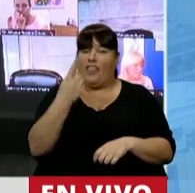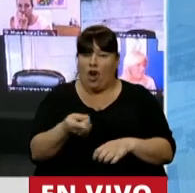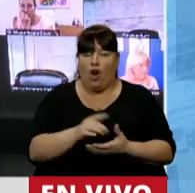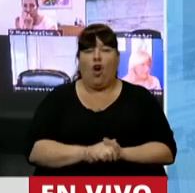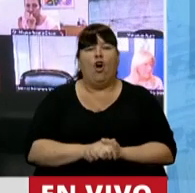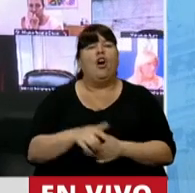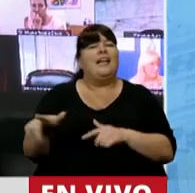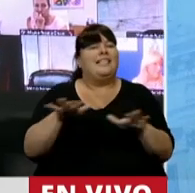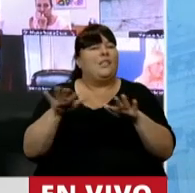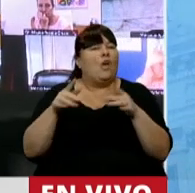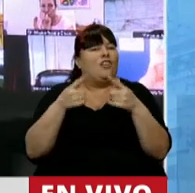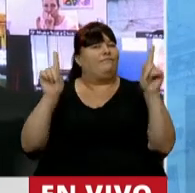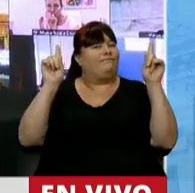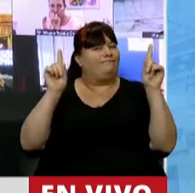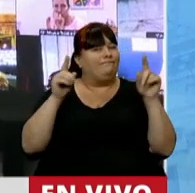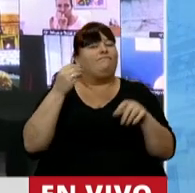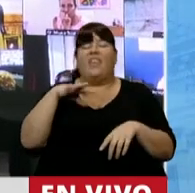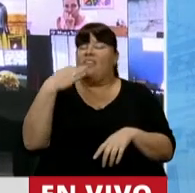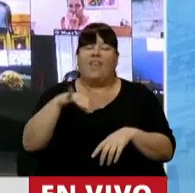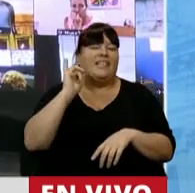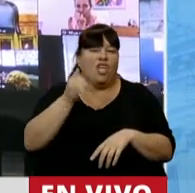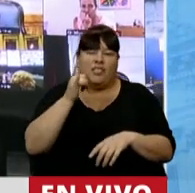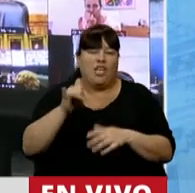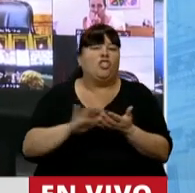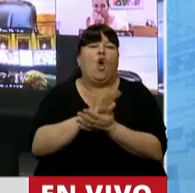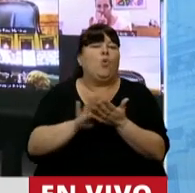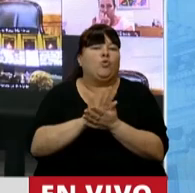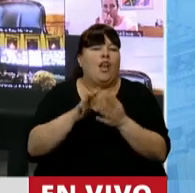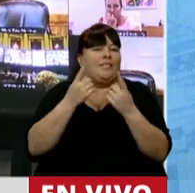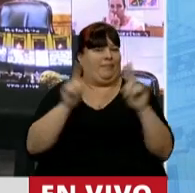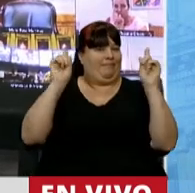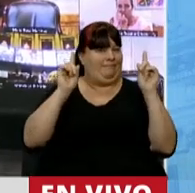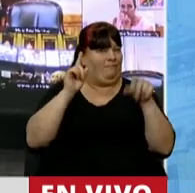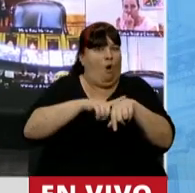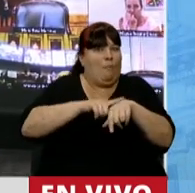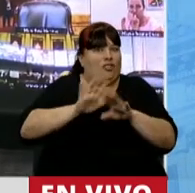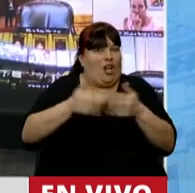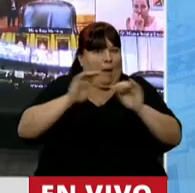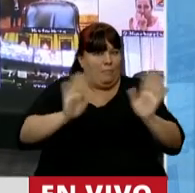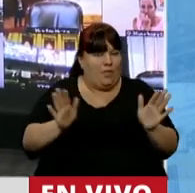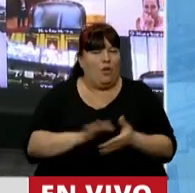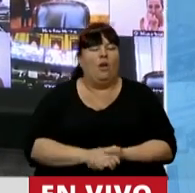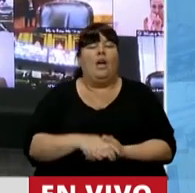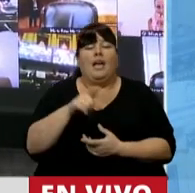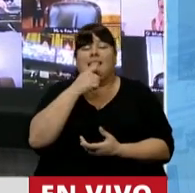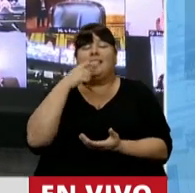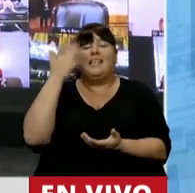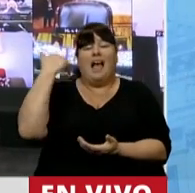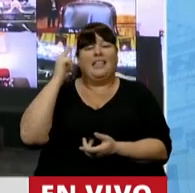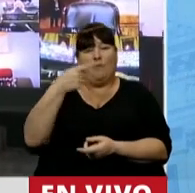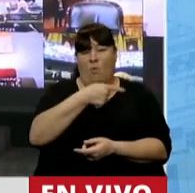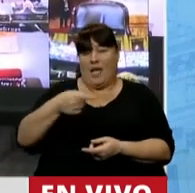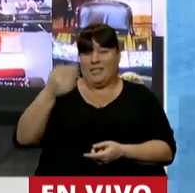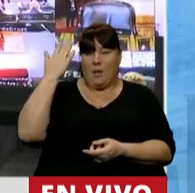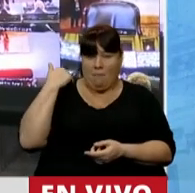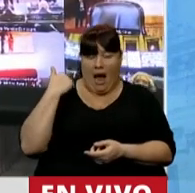una situación excepcional requiere respuestas excepcionales. Y en una presentación que realizó esta